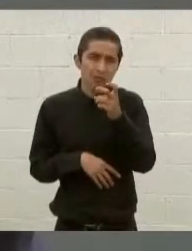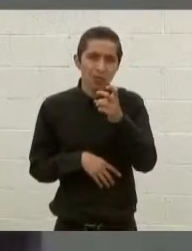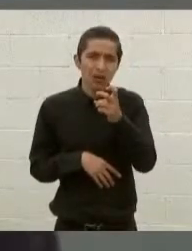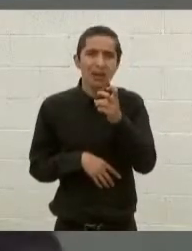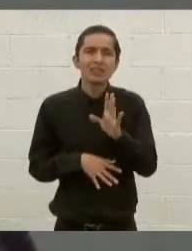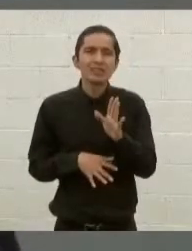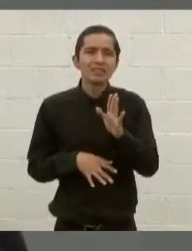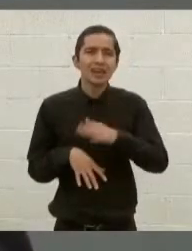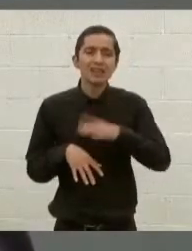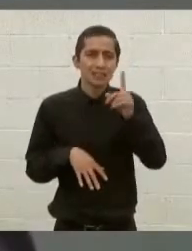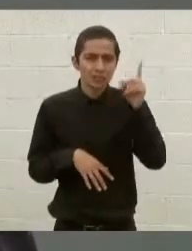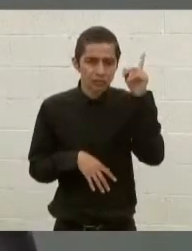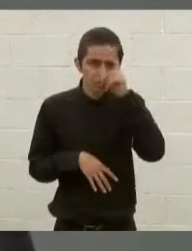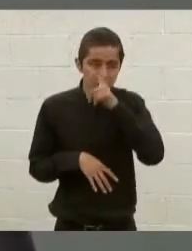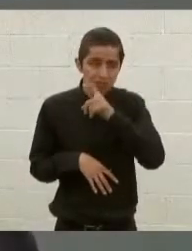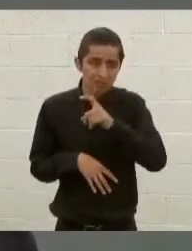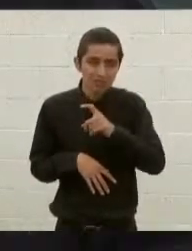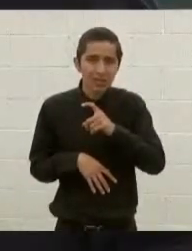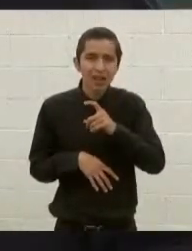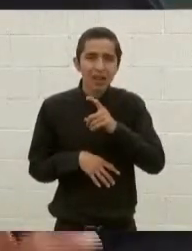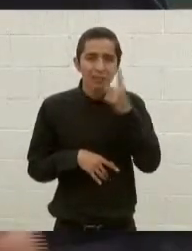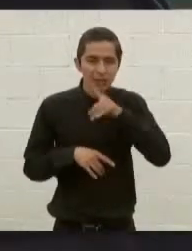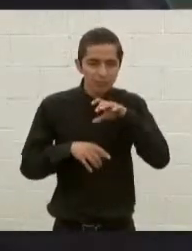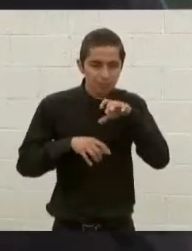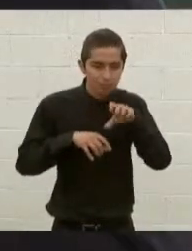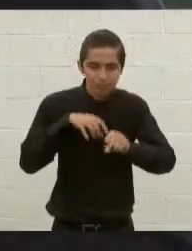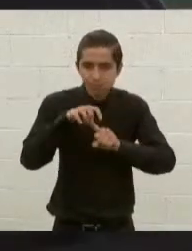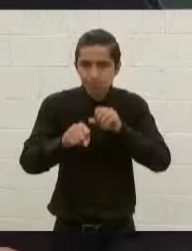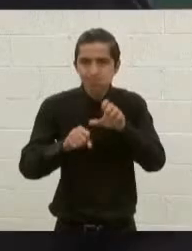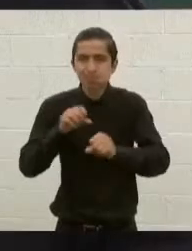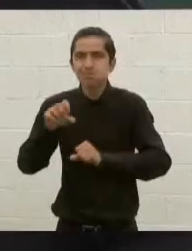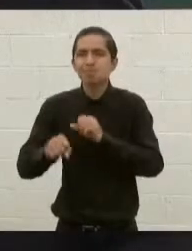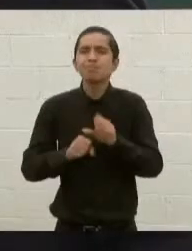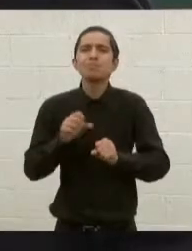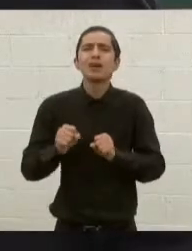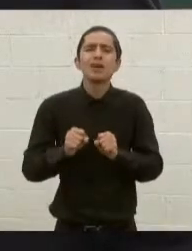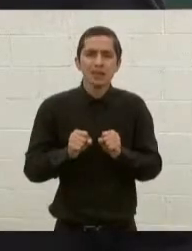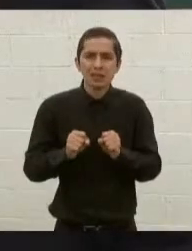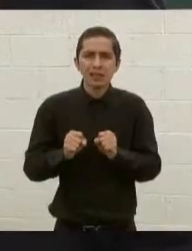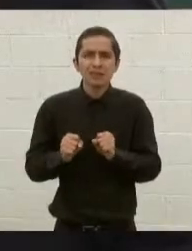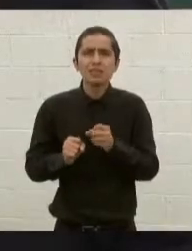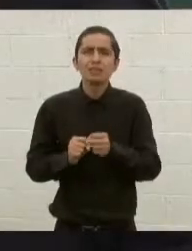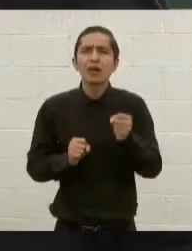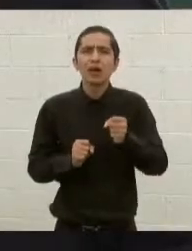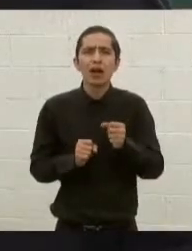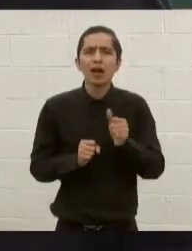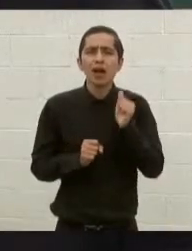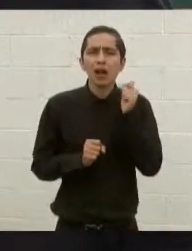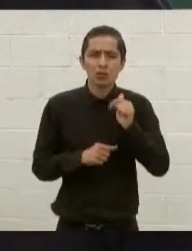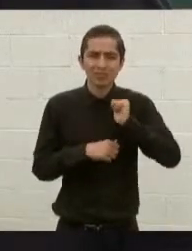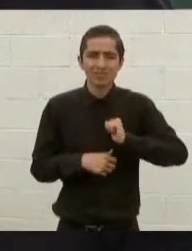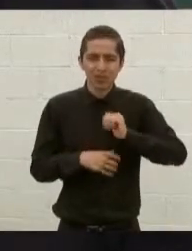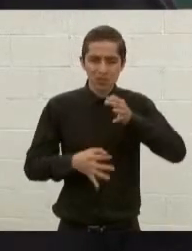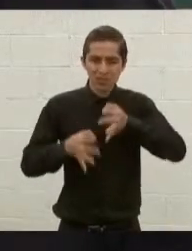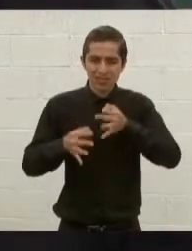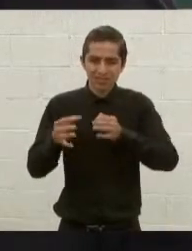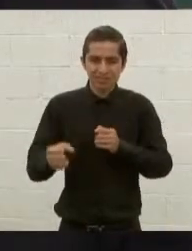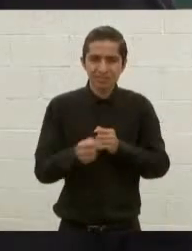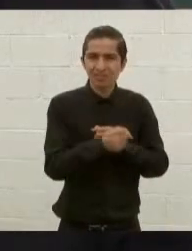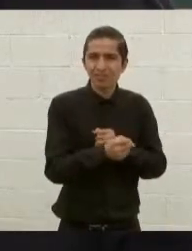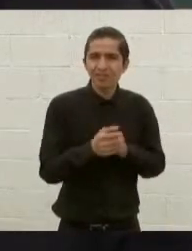complicada la detención y la puesta a disposición de una autoridad judicial